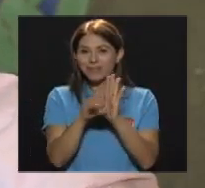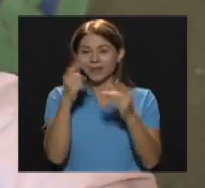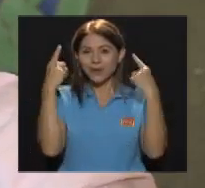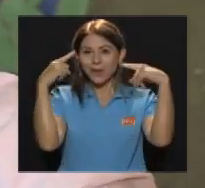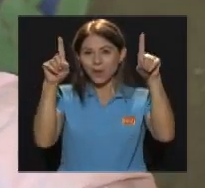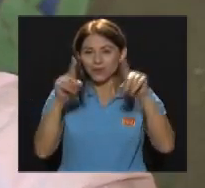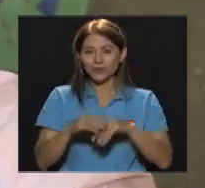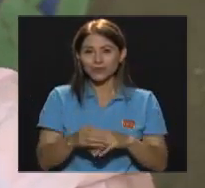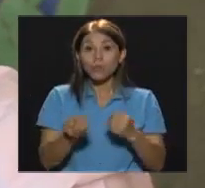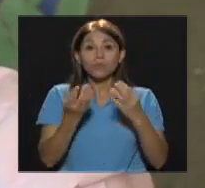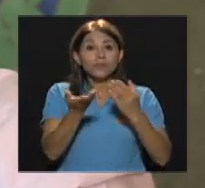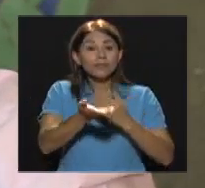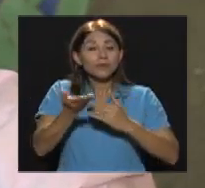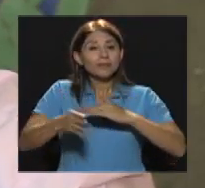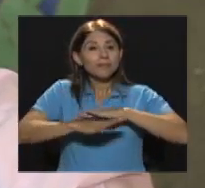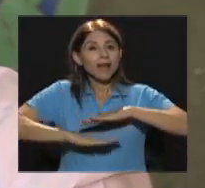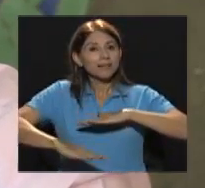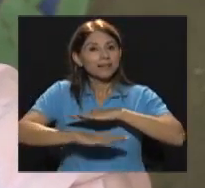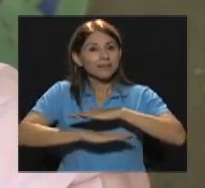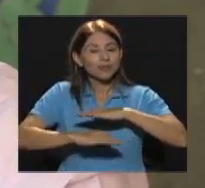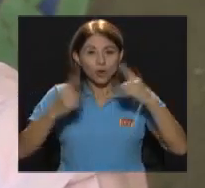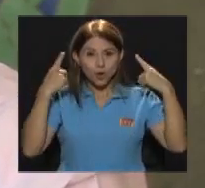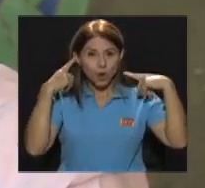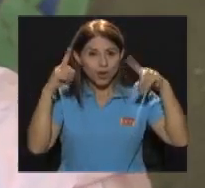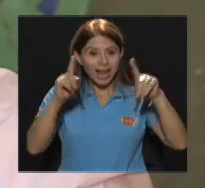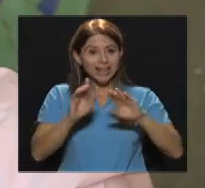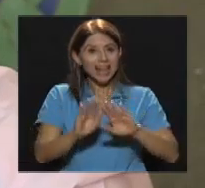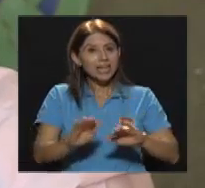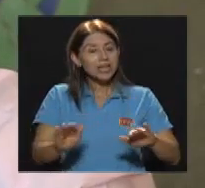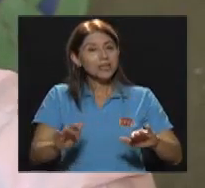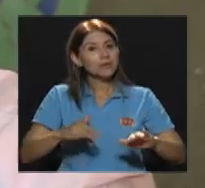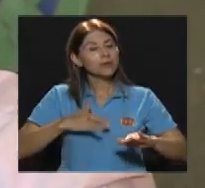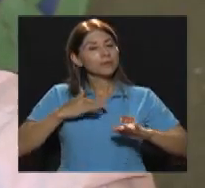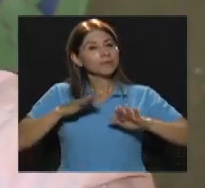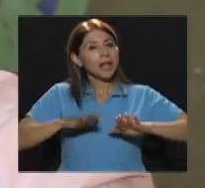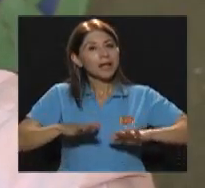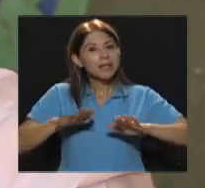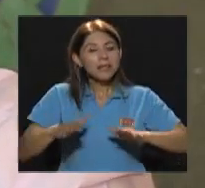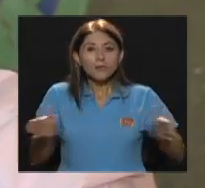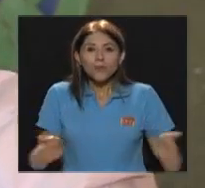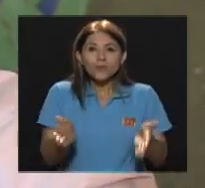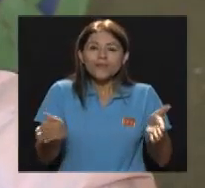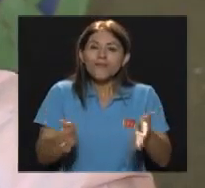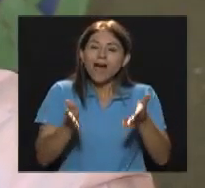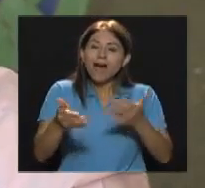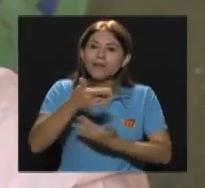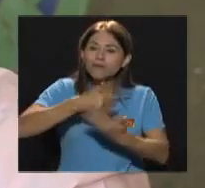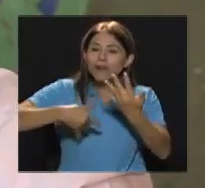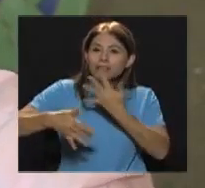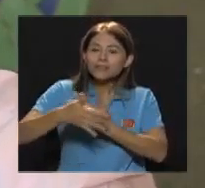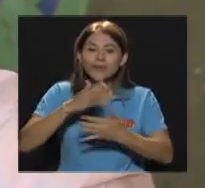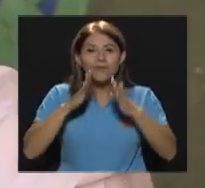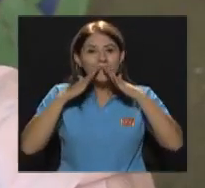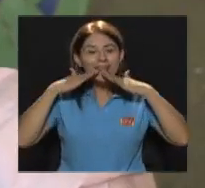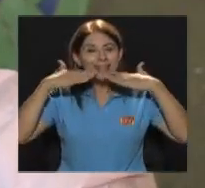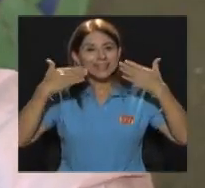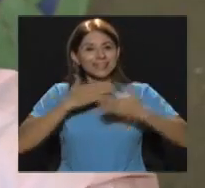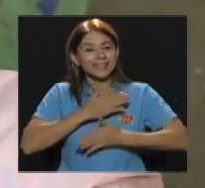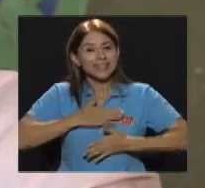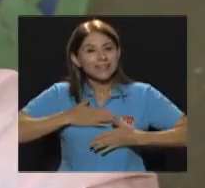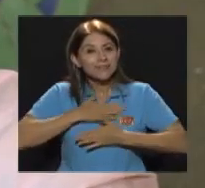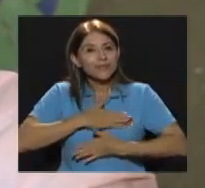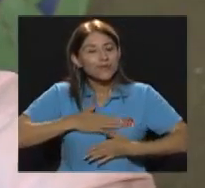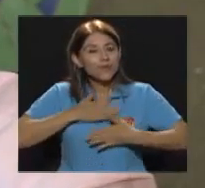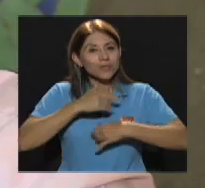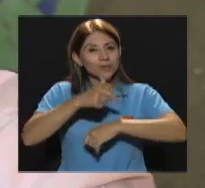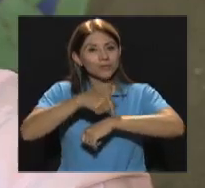relajación Del niño Lograr que el niño Esté tranquilo Que esté motivado Que esté feliz Que disfrute Un rato Enriquecido